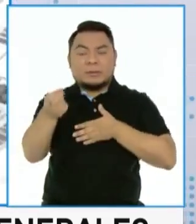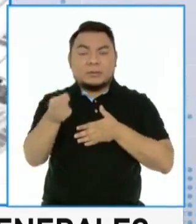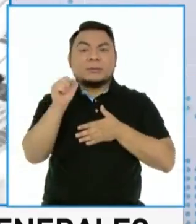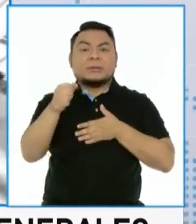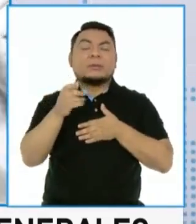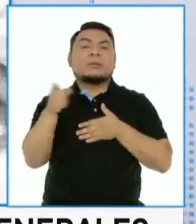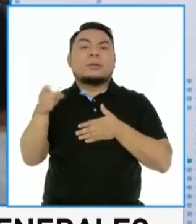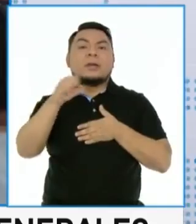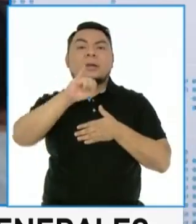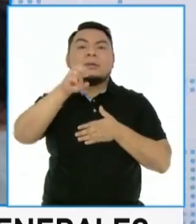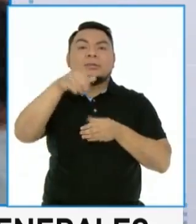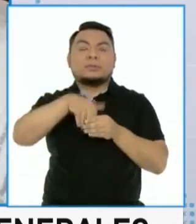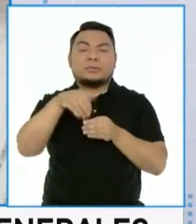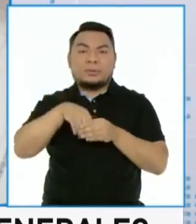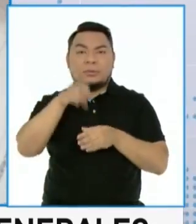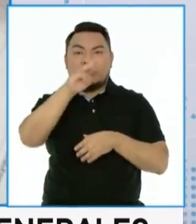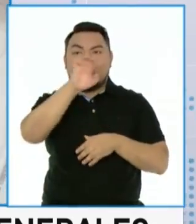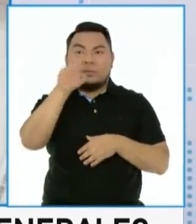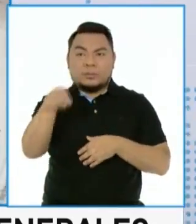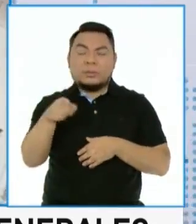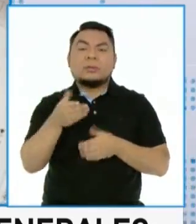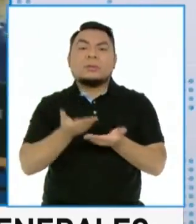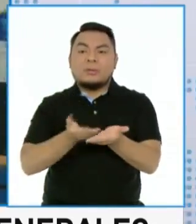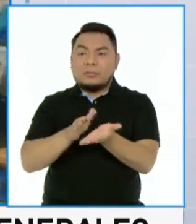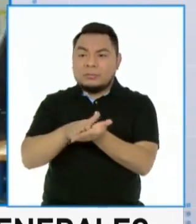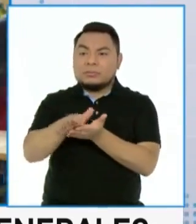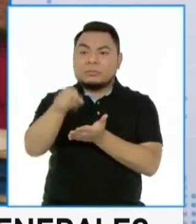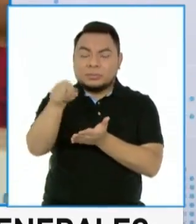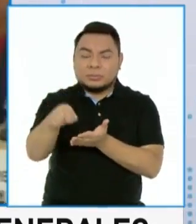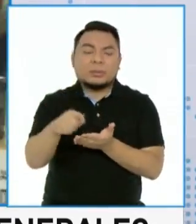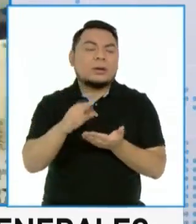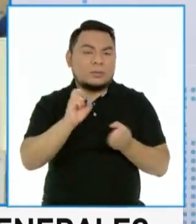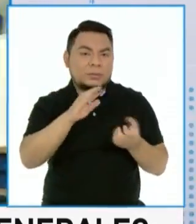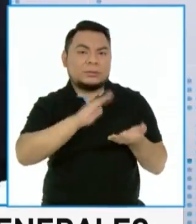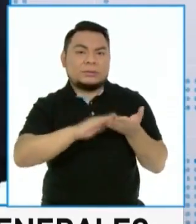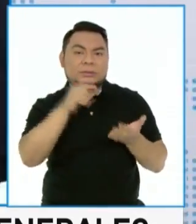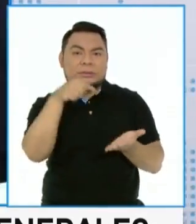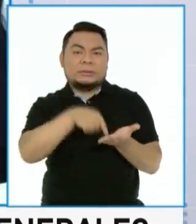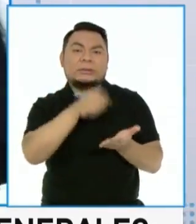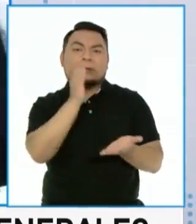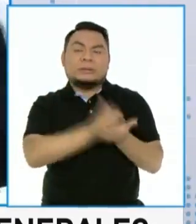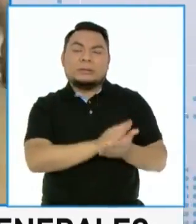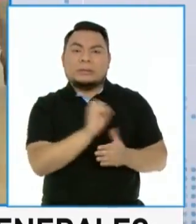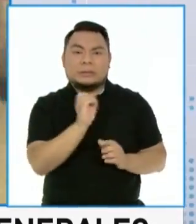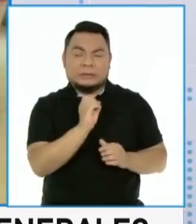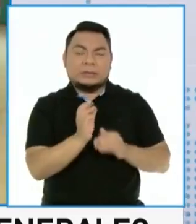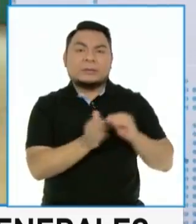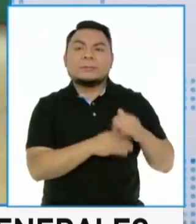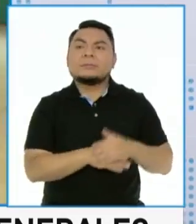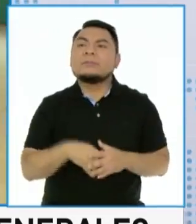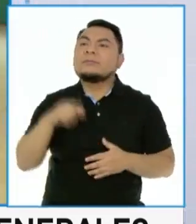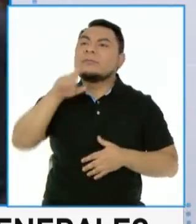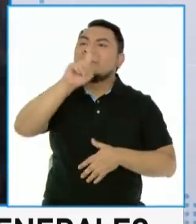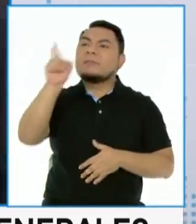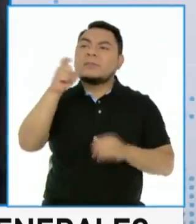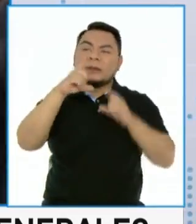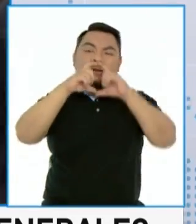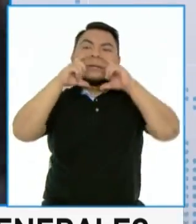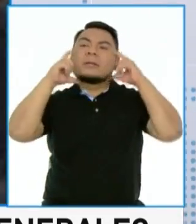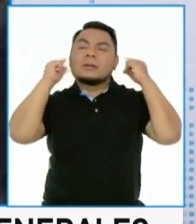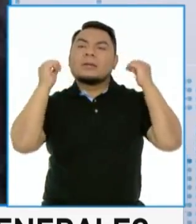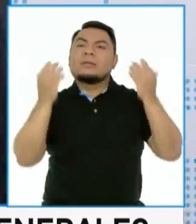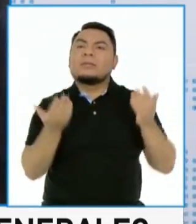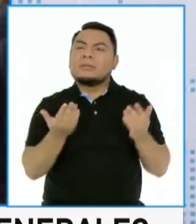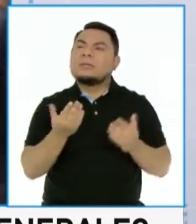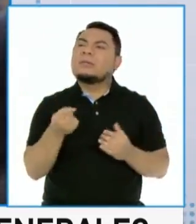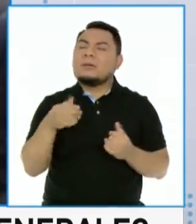una plataforma por su página web. Entonces, por ahí se puede acceder. Perfecto. La otra pregunta es sobre la mascarilla. ¿Y en qué caso se va a,